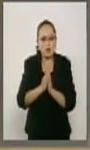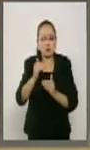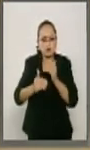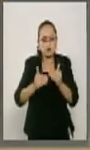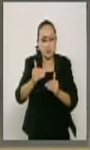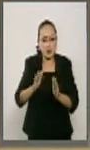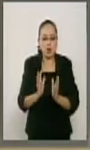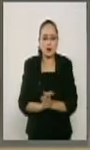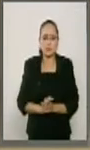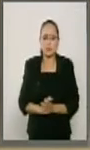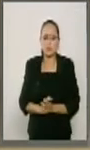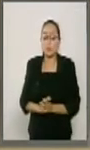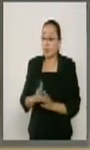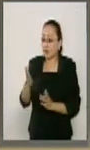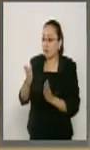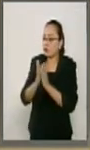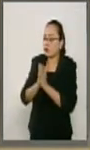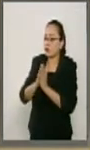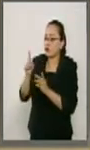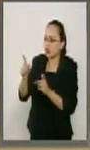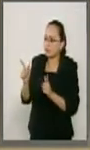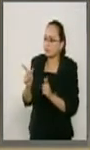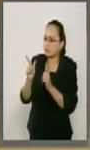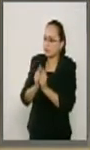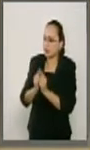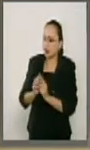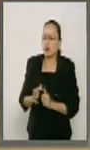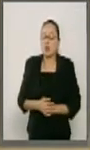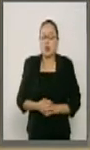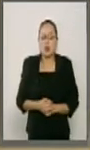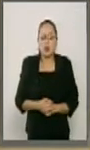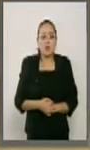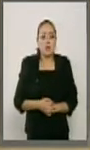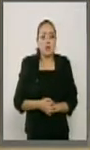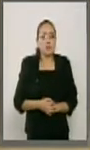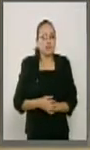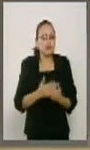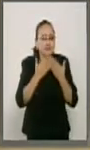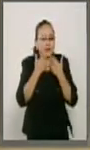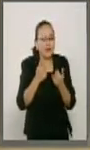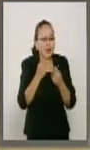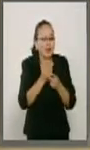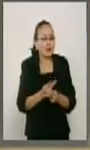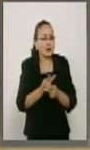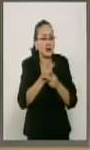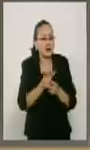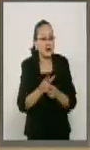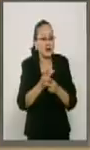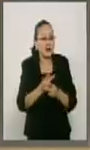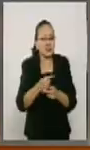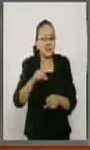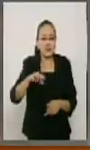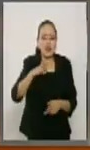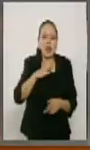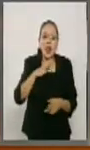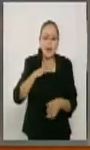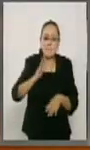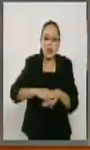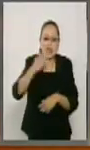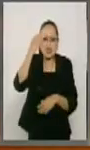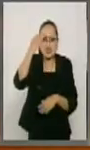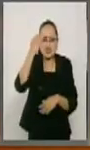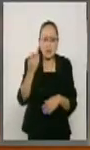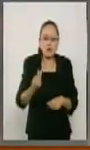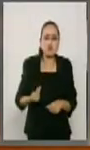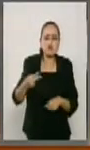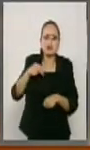Senadora Taglia, por favor, concluya con su intervención. ¡Qué poca tolerancia tiene el senador Lozano! Aquí se han venido a expresar por mucho más tiempo. Yo siempre